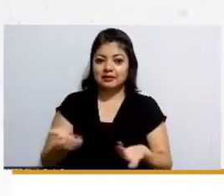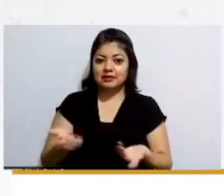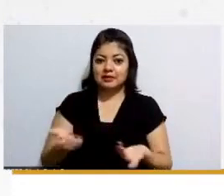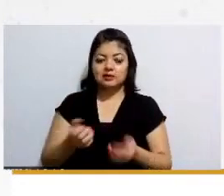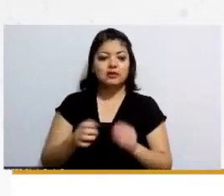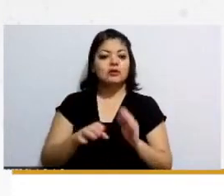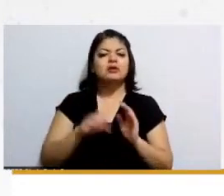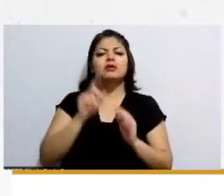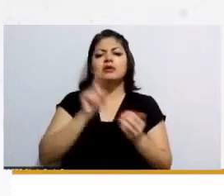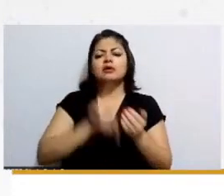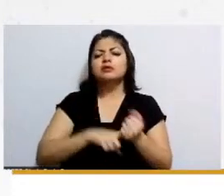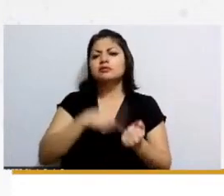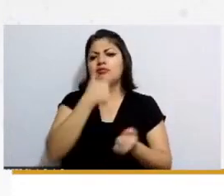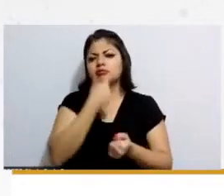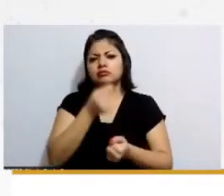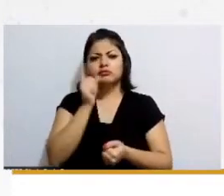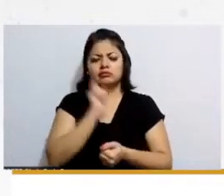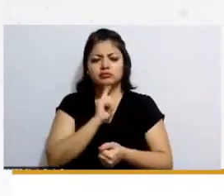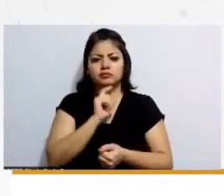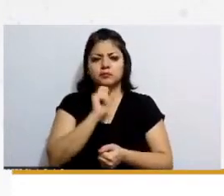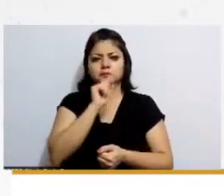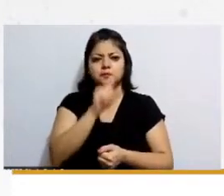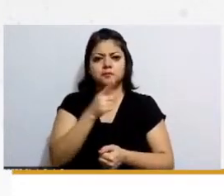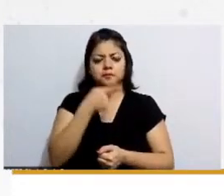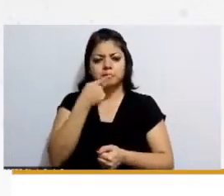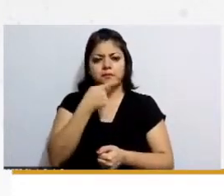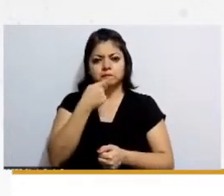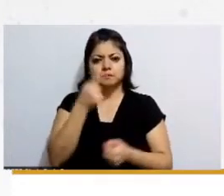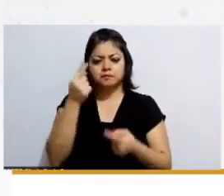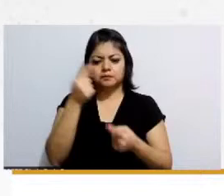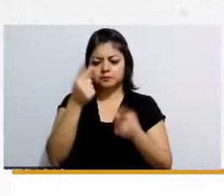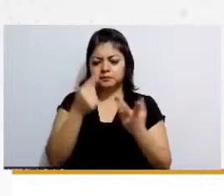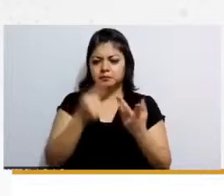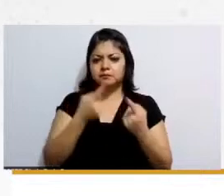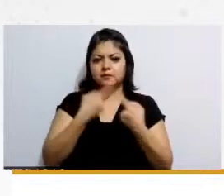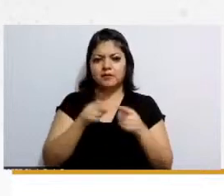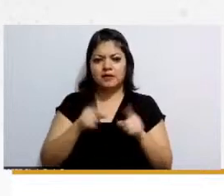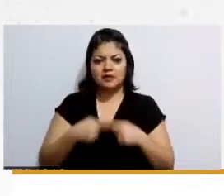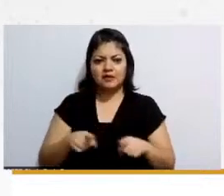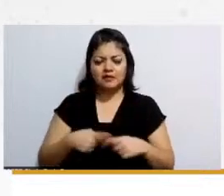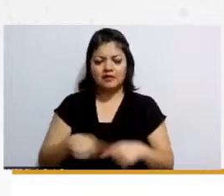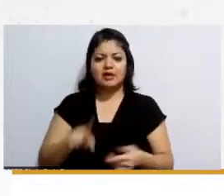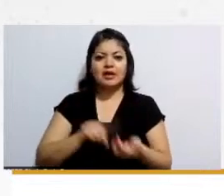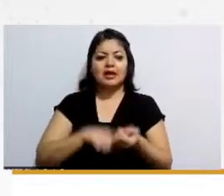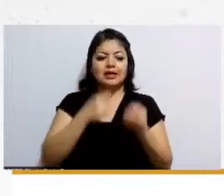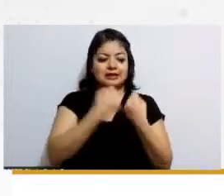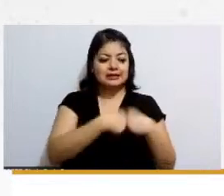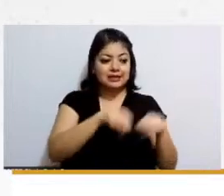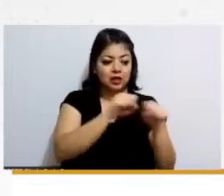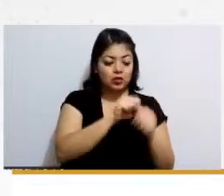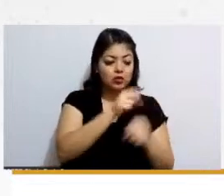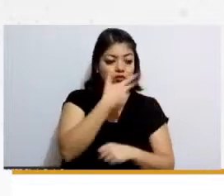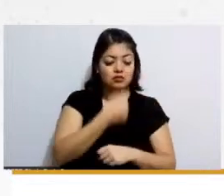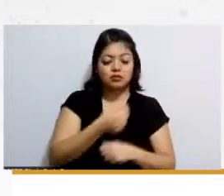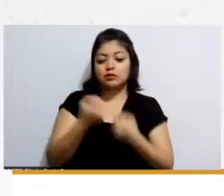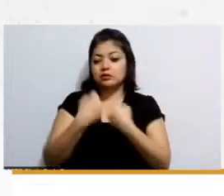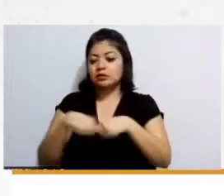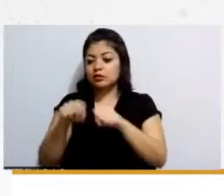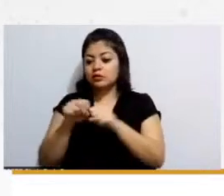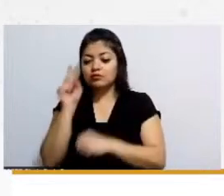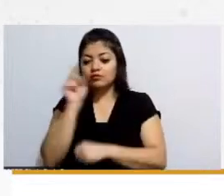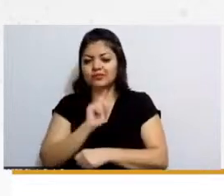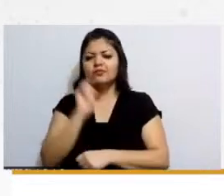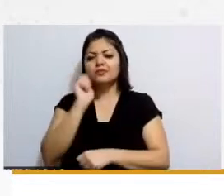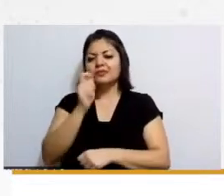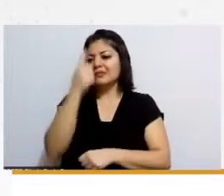género y ya nos habla en específico requisitos diferenciados entre asegurada y asegurado para recibir el derecho